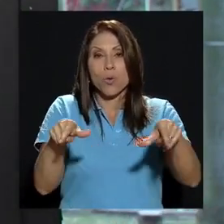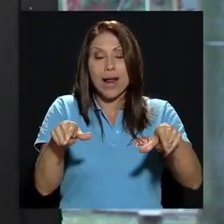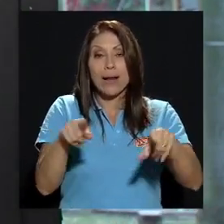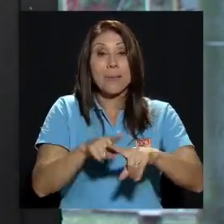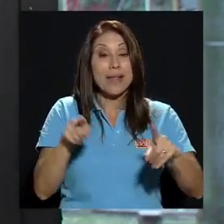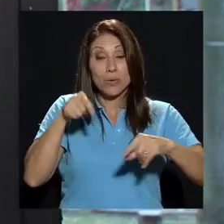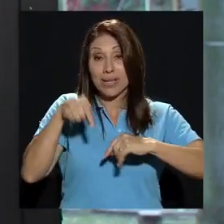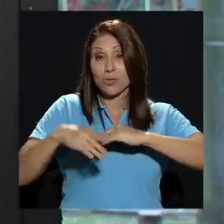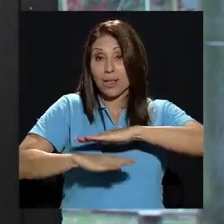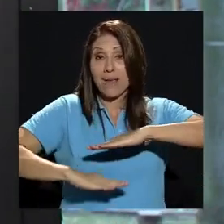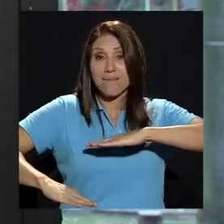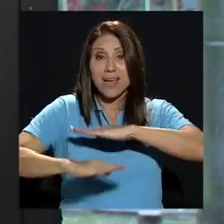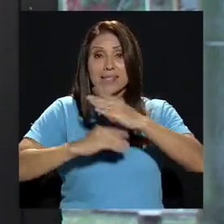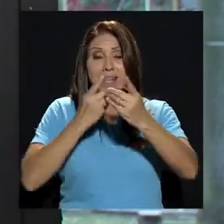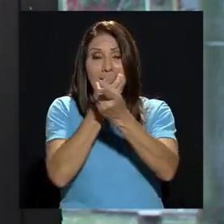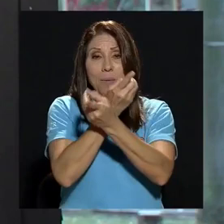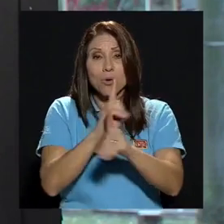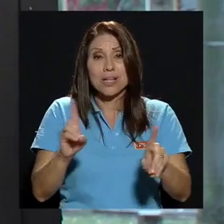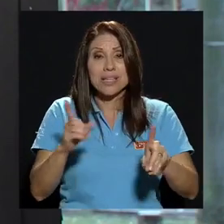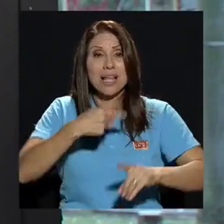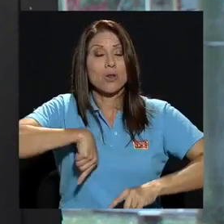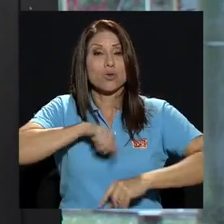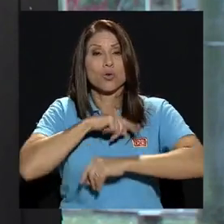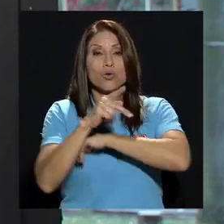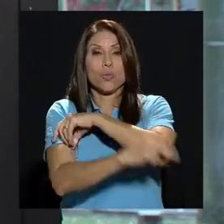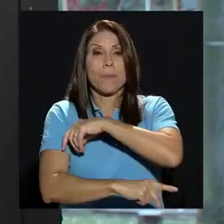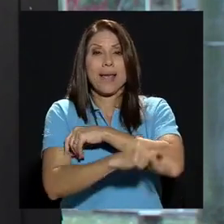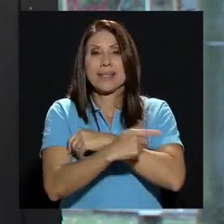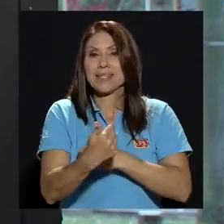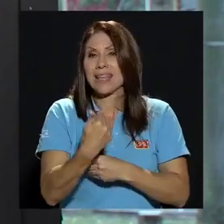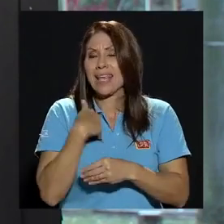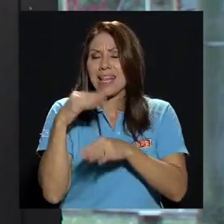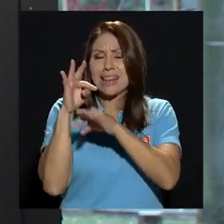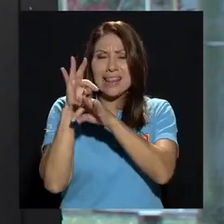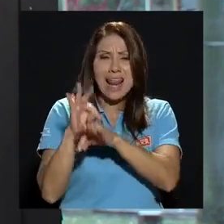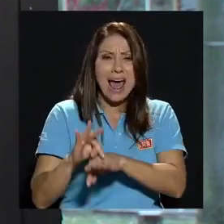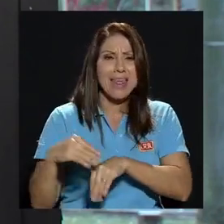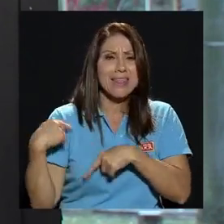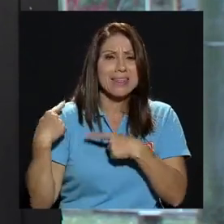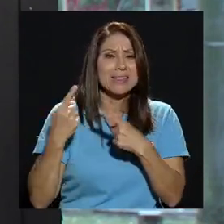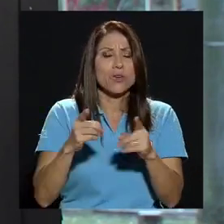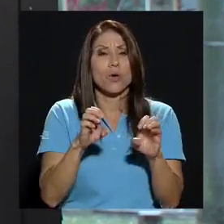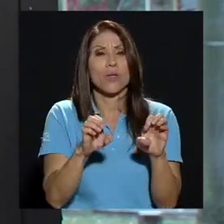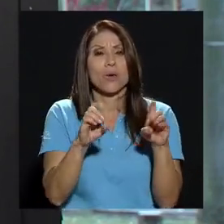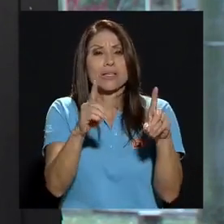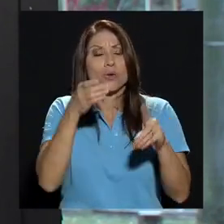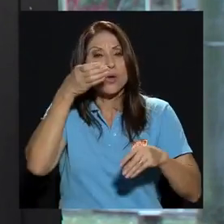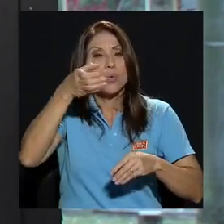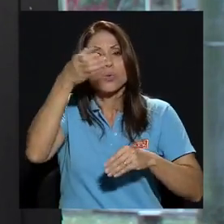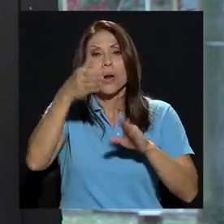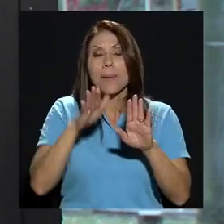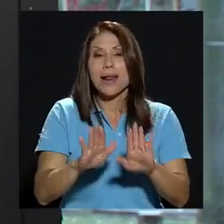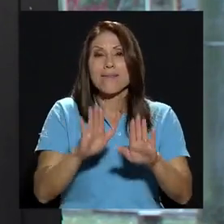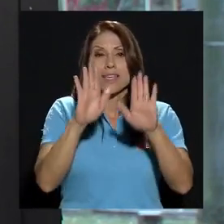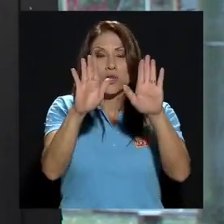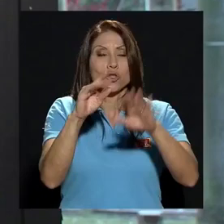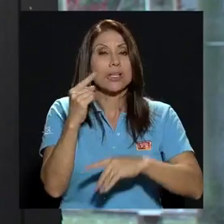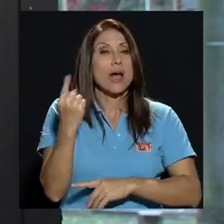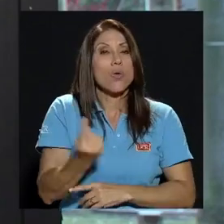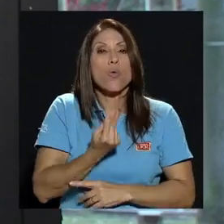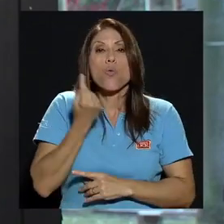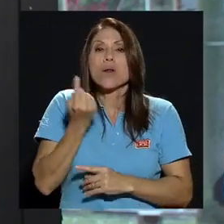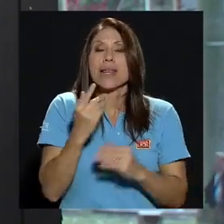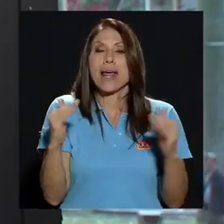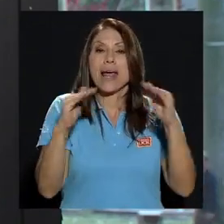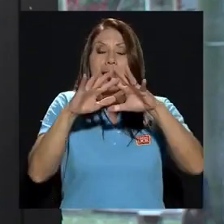país que tiene una tradición de educación y cultura que es maravillosa que es única en el mundo y yo creo que lo que tenemos que hacer